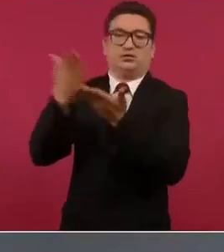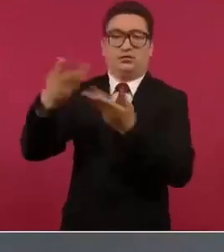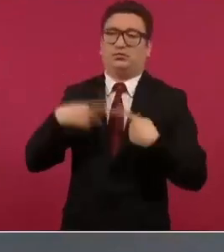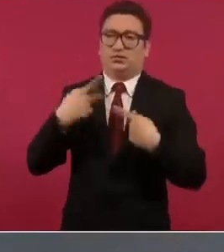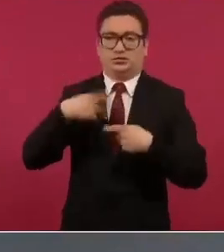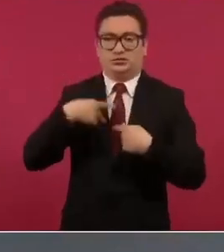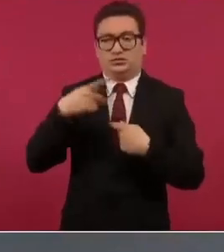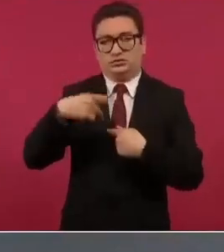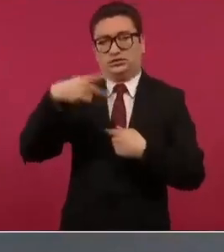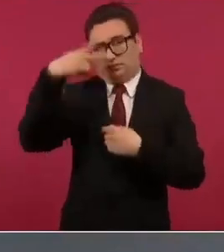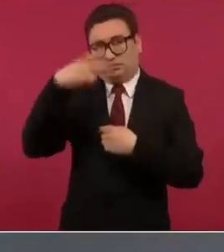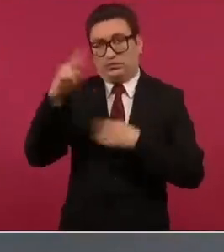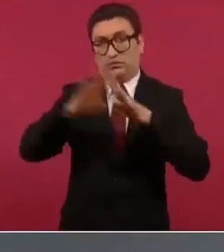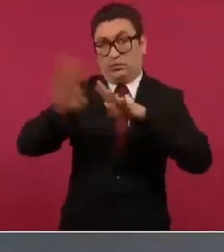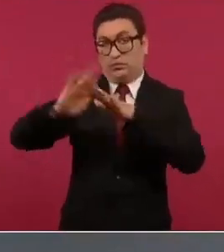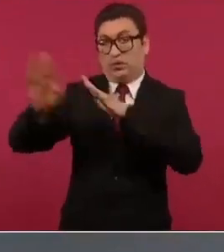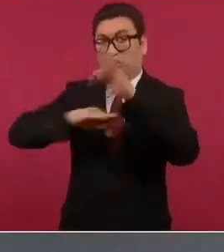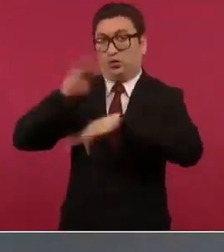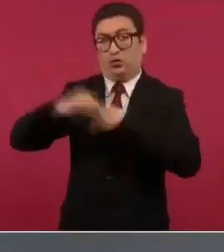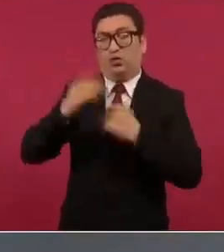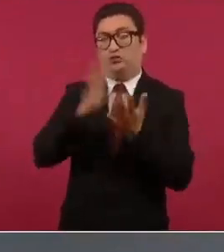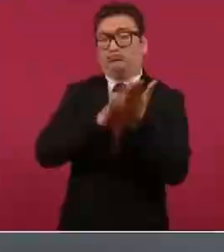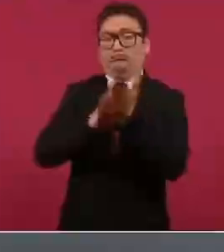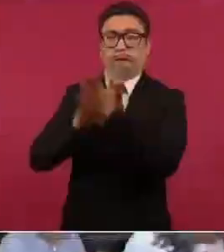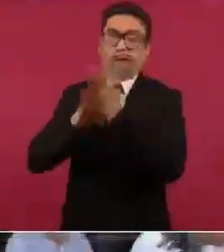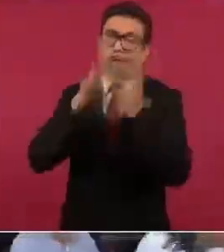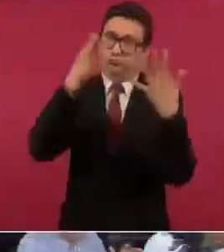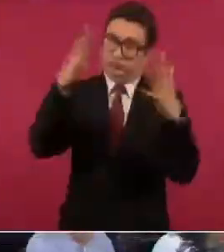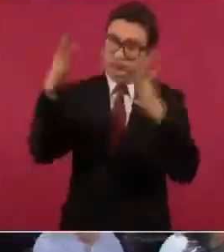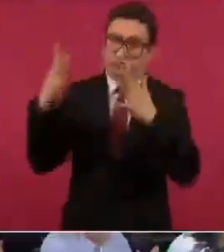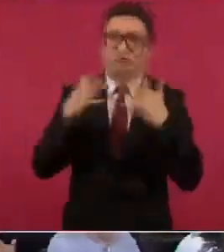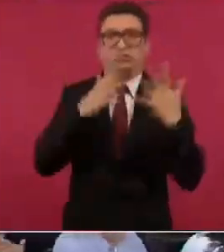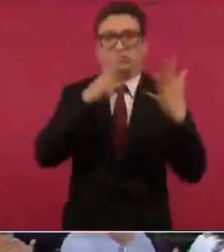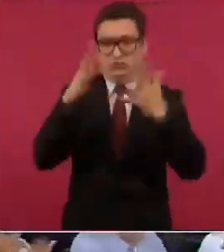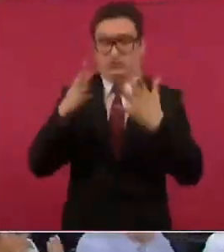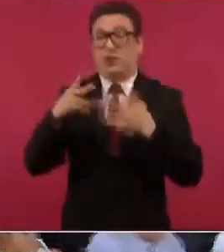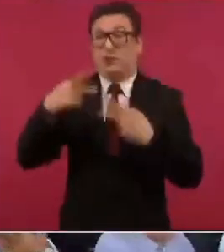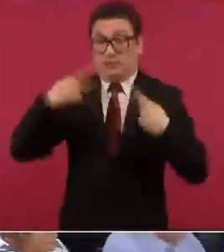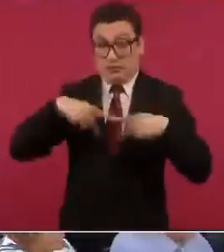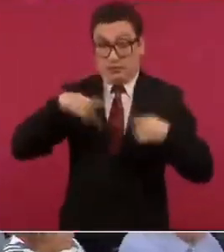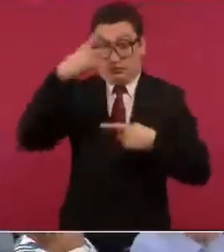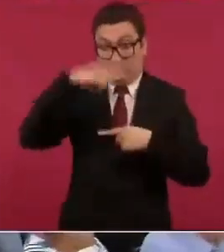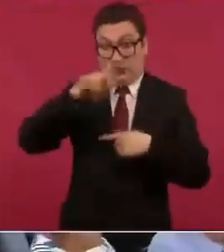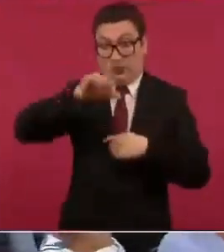a los migrantes a nuestros paisanos